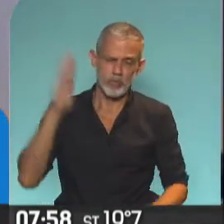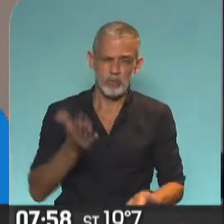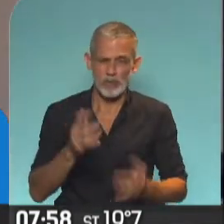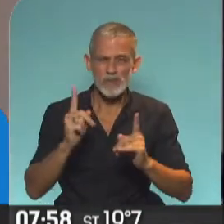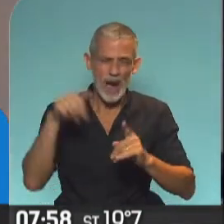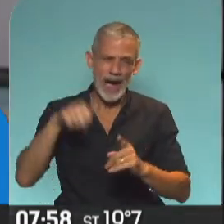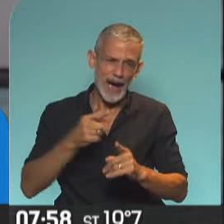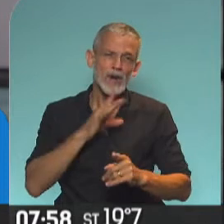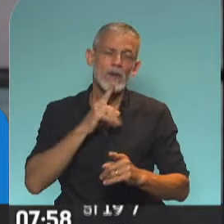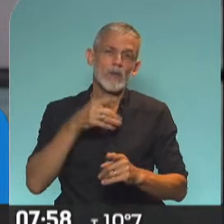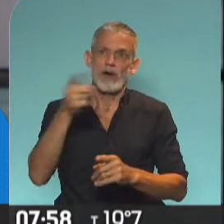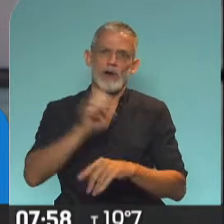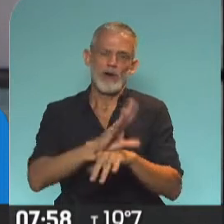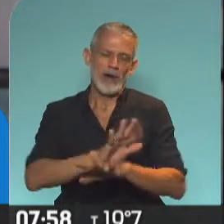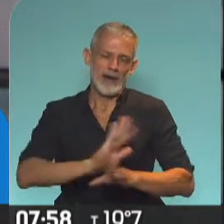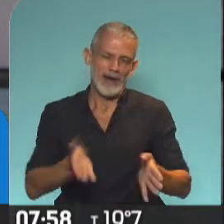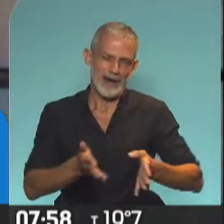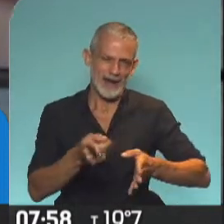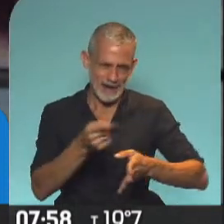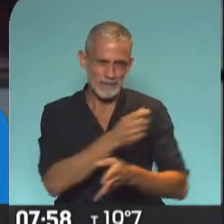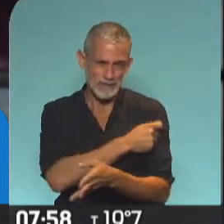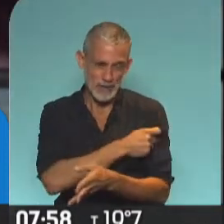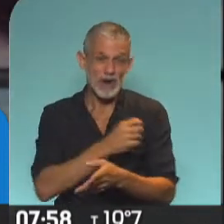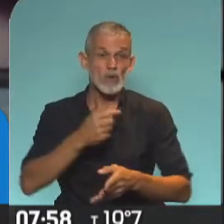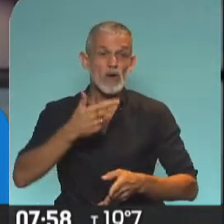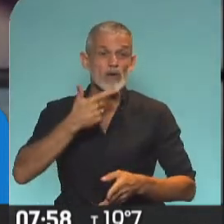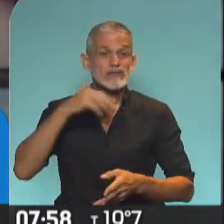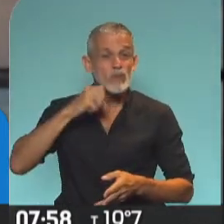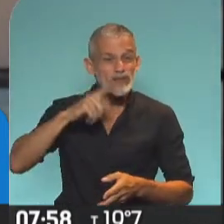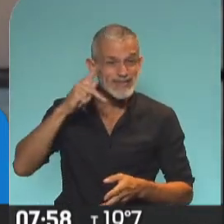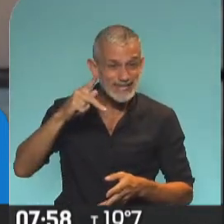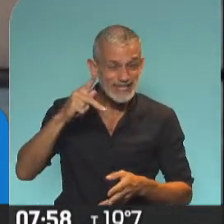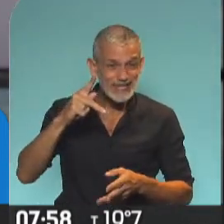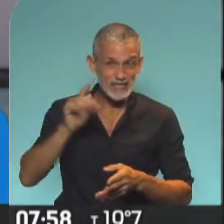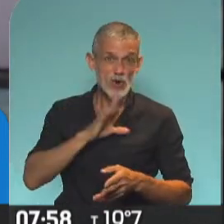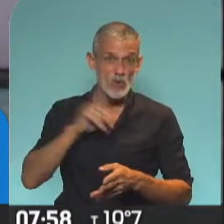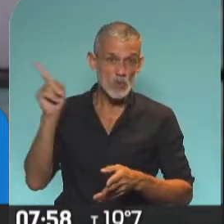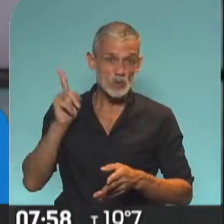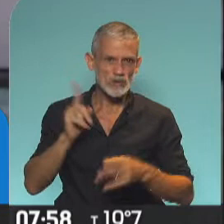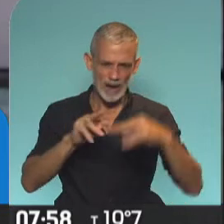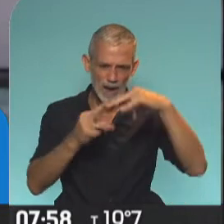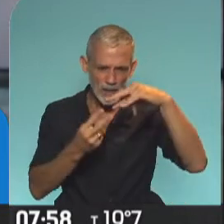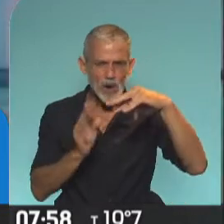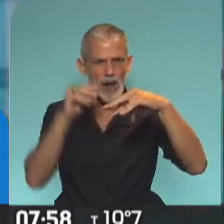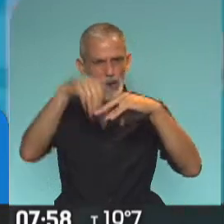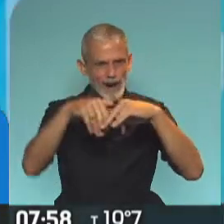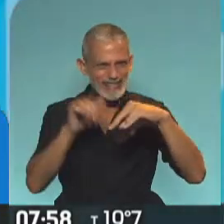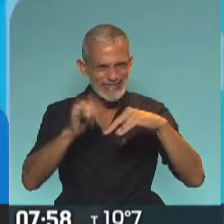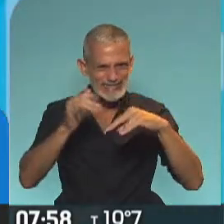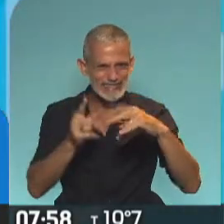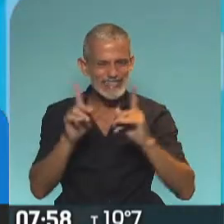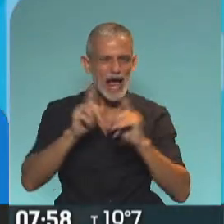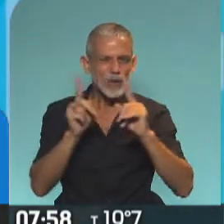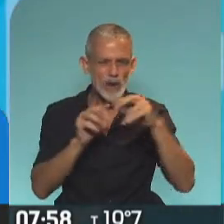caso se trata de... Exactamente. En este caso la vacuna, la Sputnik, trabaja sobre parte del material genético, sobre